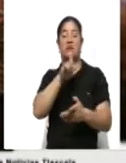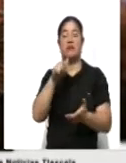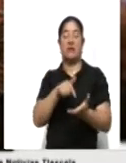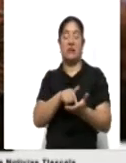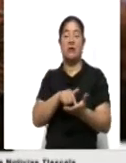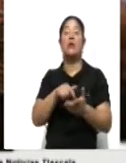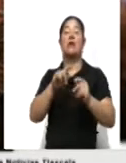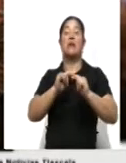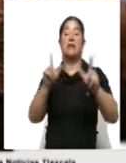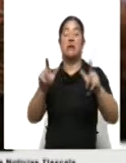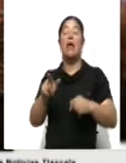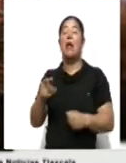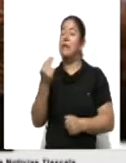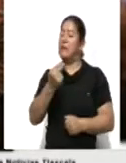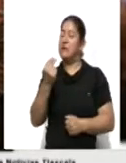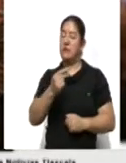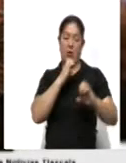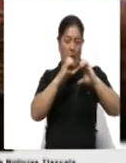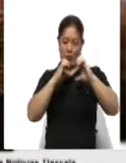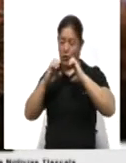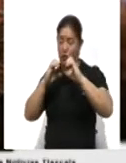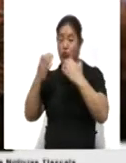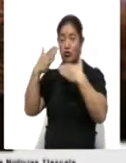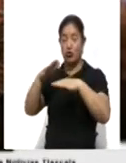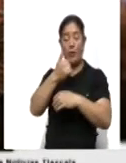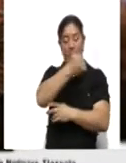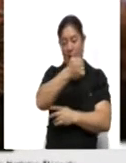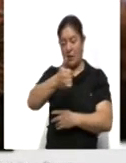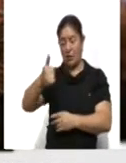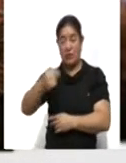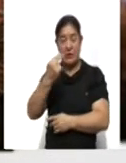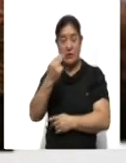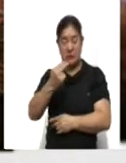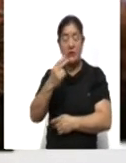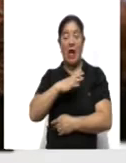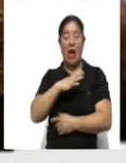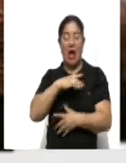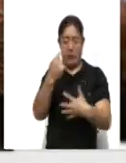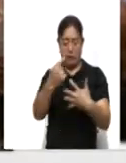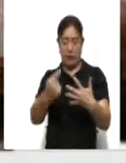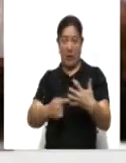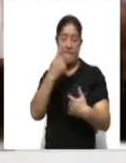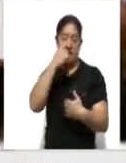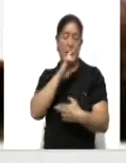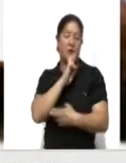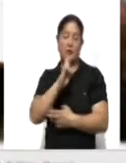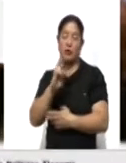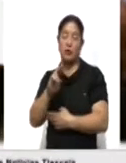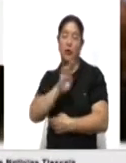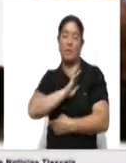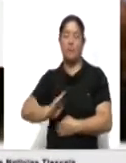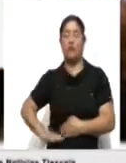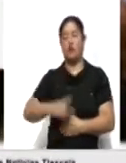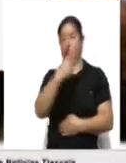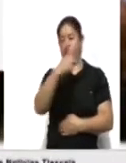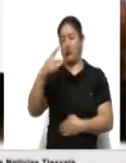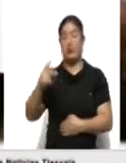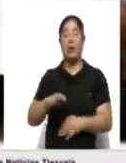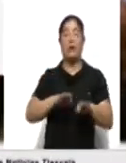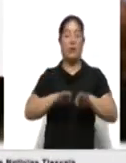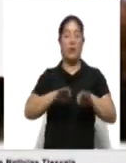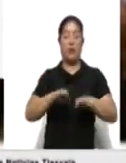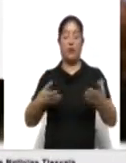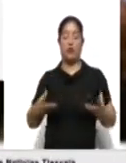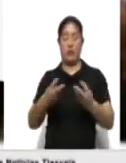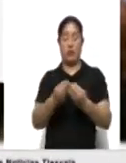establecer una comunicación directa y de trabajo sobre cada una de las necesidades y circunstancias a resolver en sus municipios. Trabajaremos